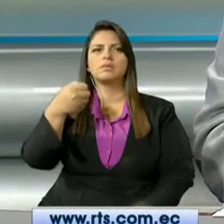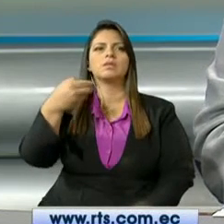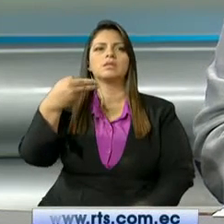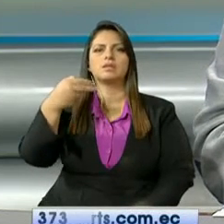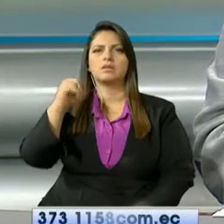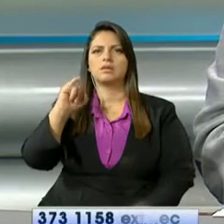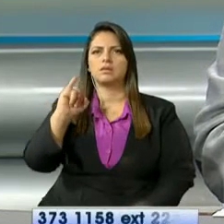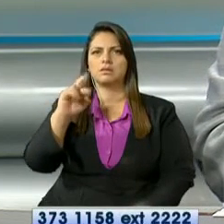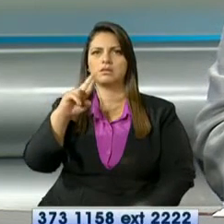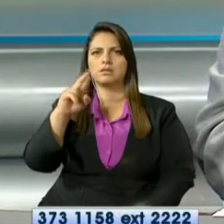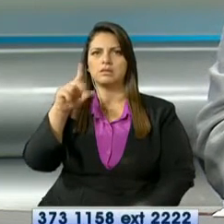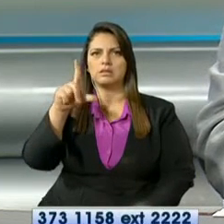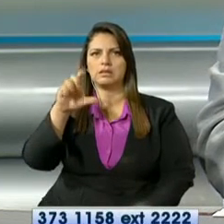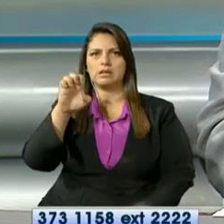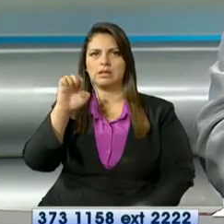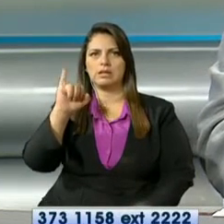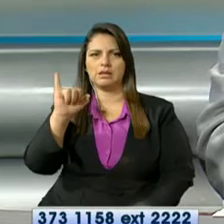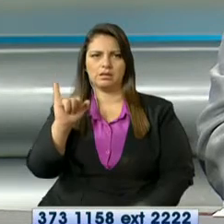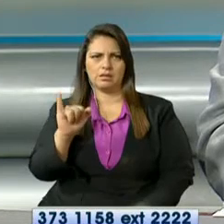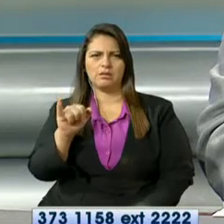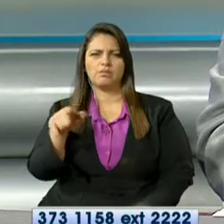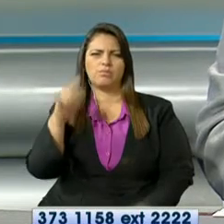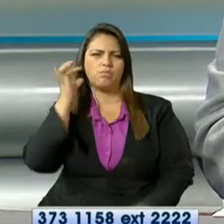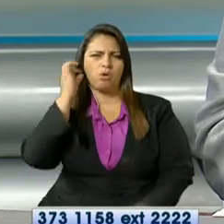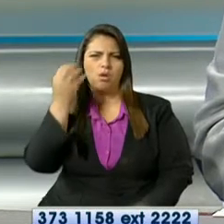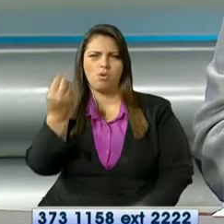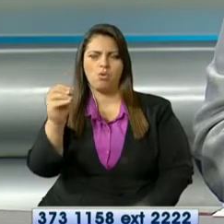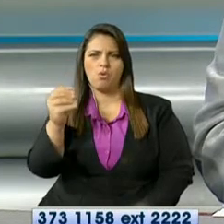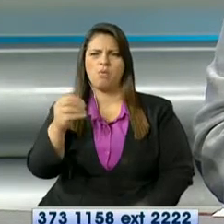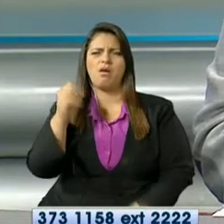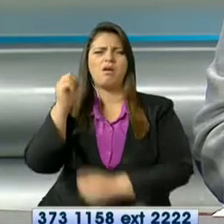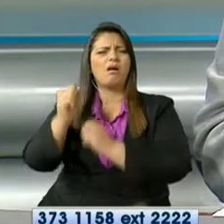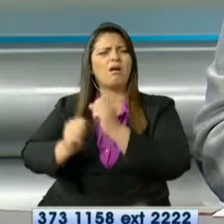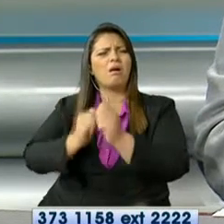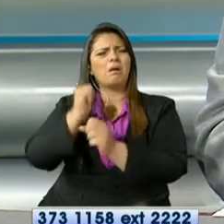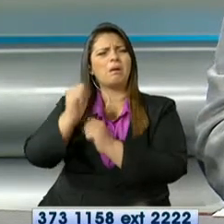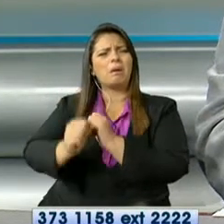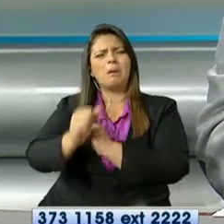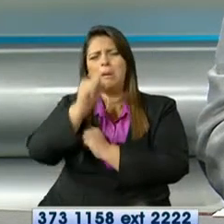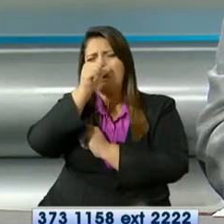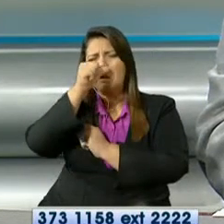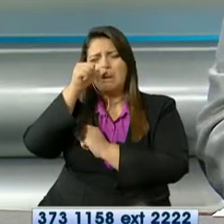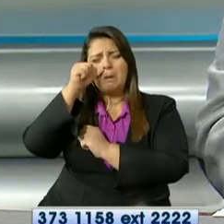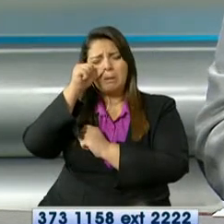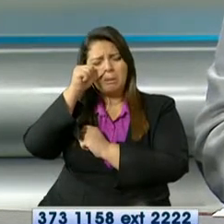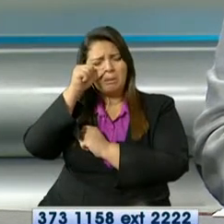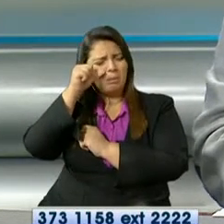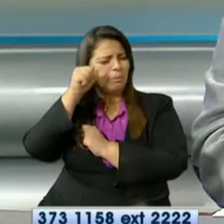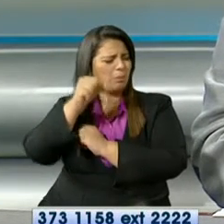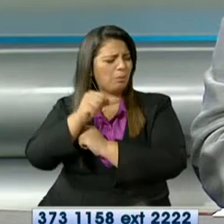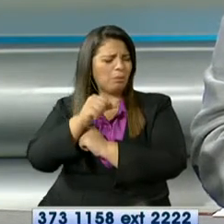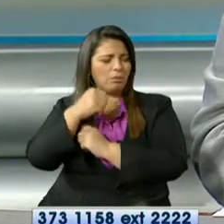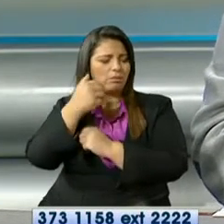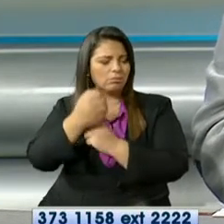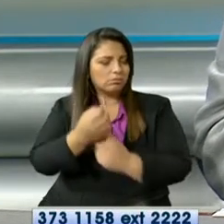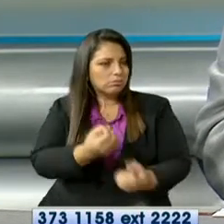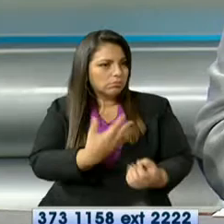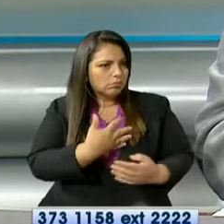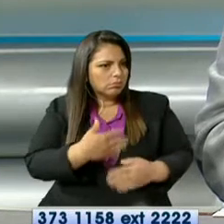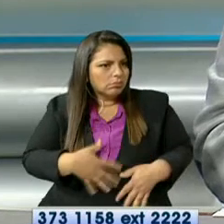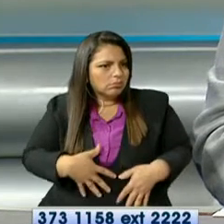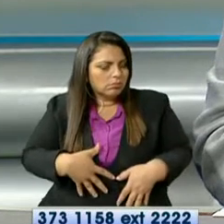años consumió la denominada droga H, hasta que se enteró que estaba embarazada. Entonces, ella